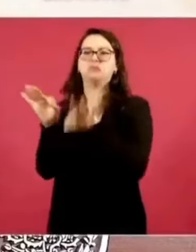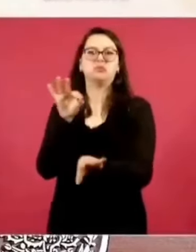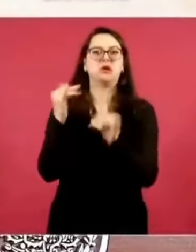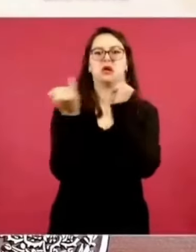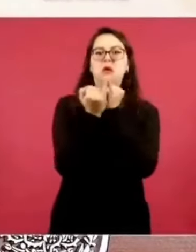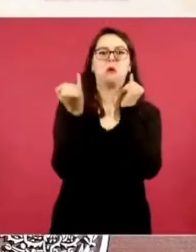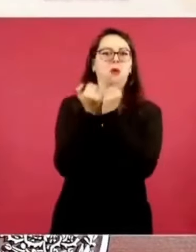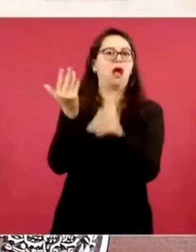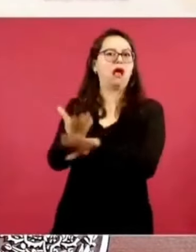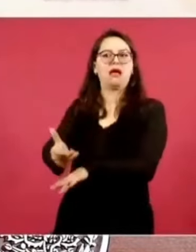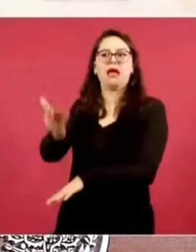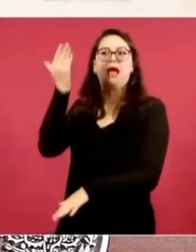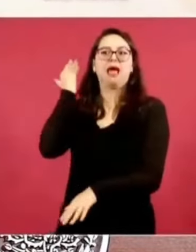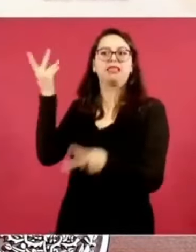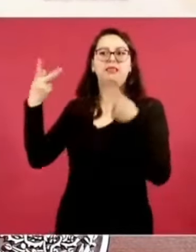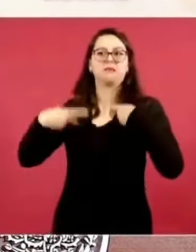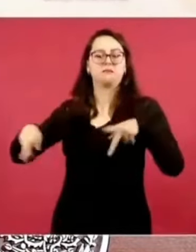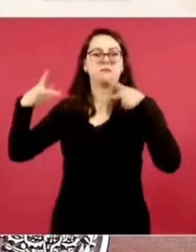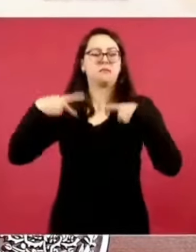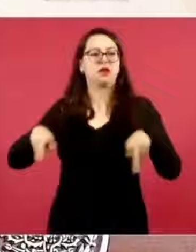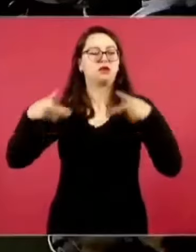de la noche a la noche a